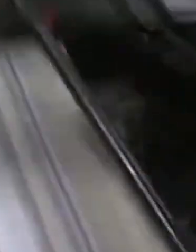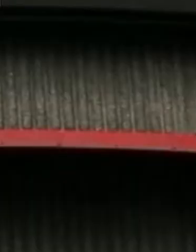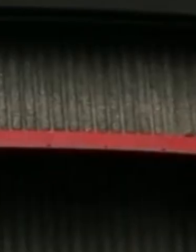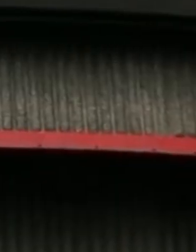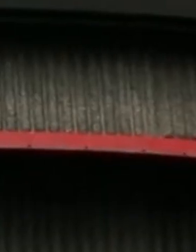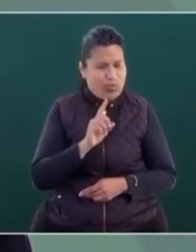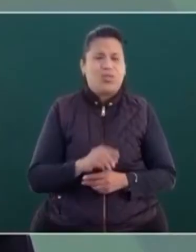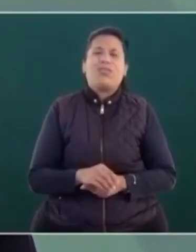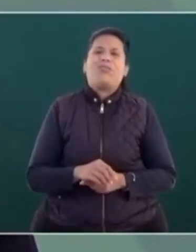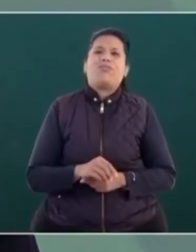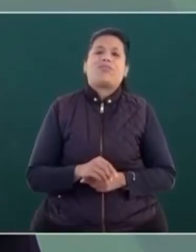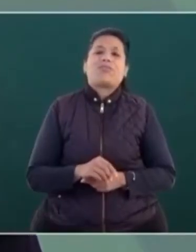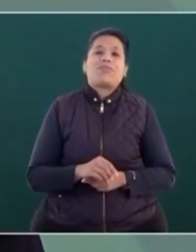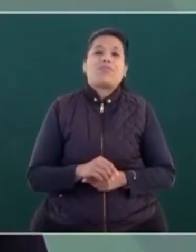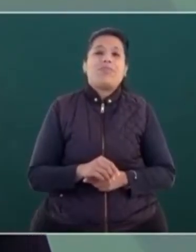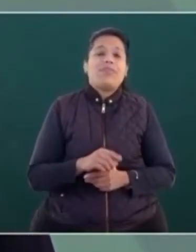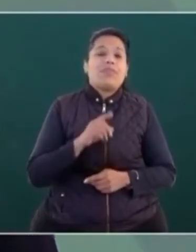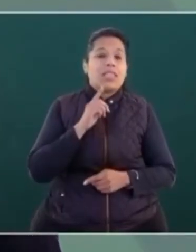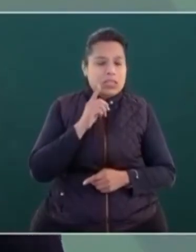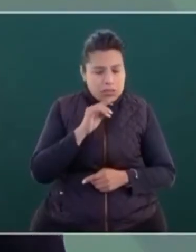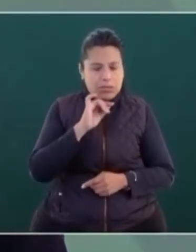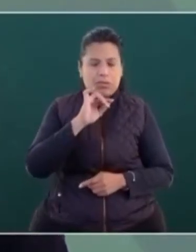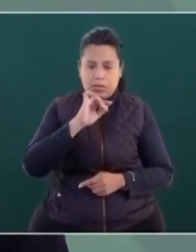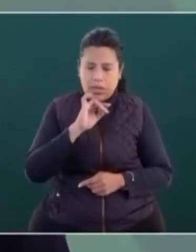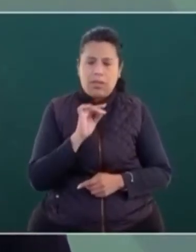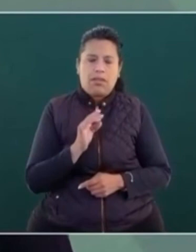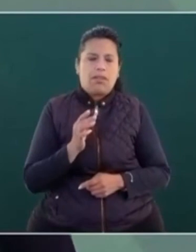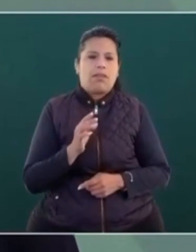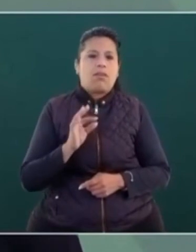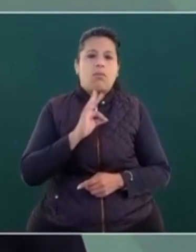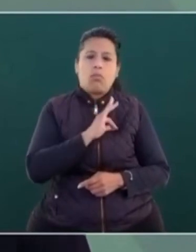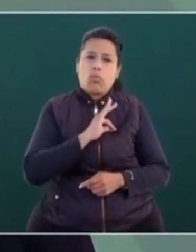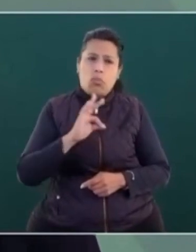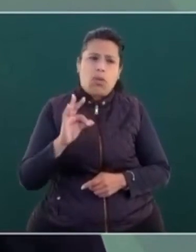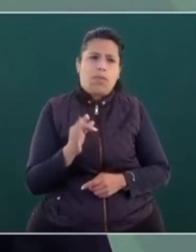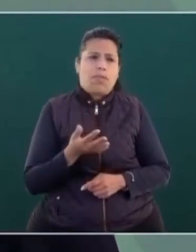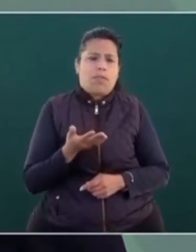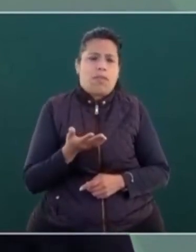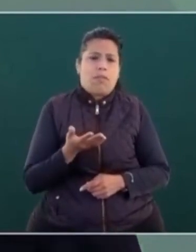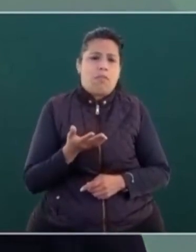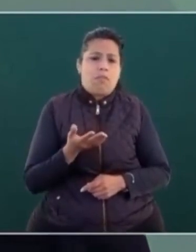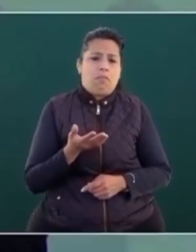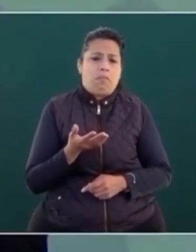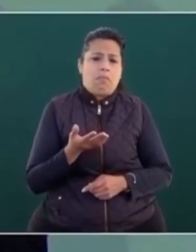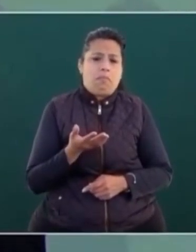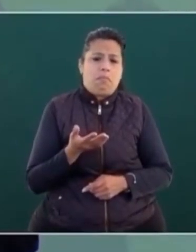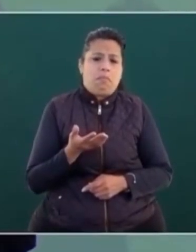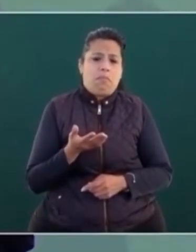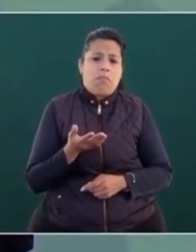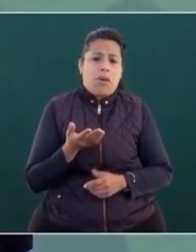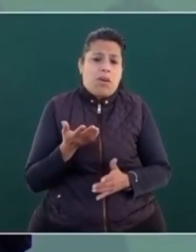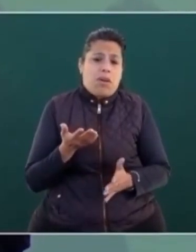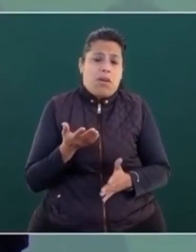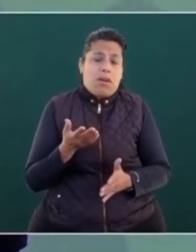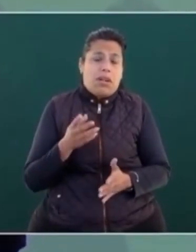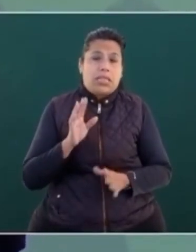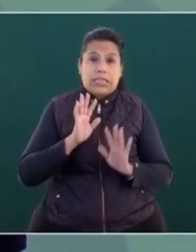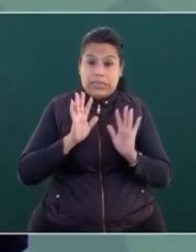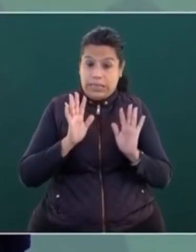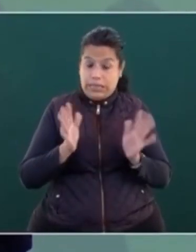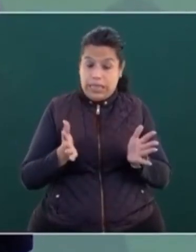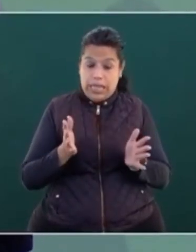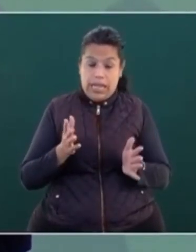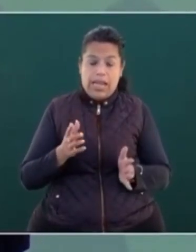144 mil puestos de trabajo, con lo cual suman 20.9 millones de personas en puestos laborales. Para Noticias